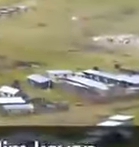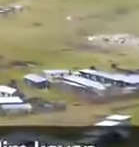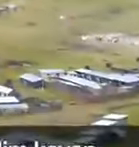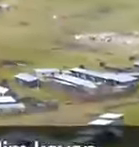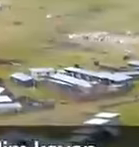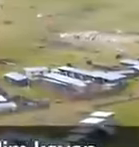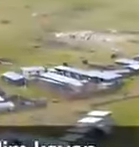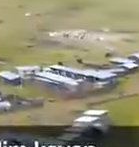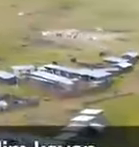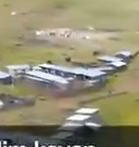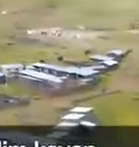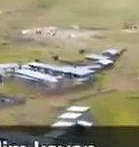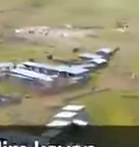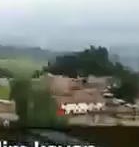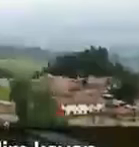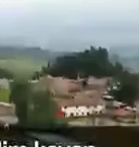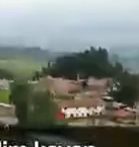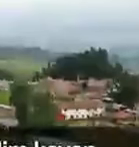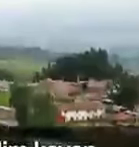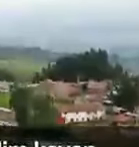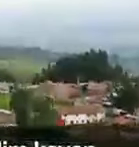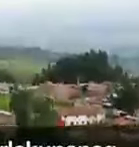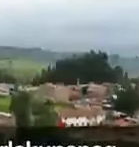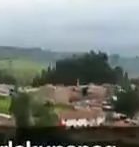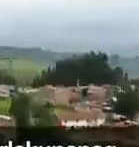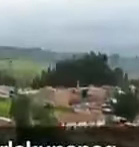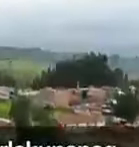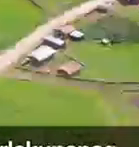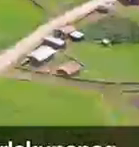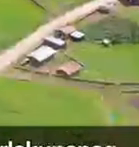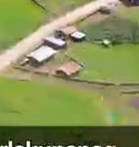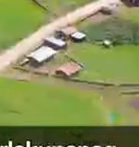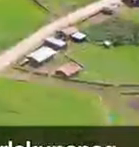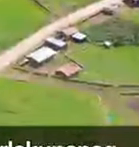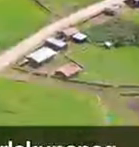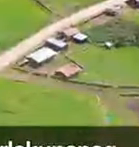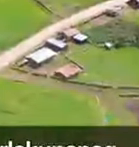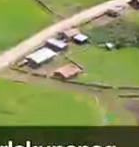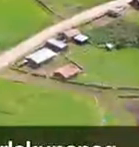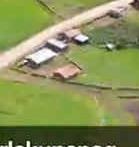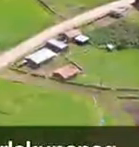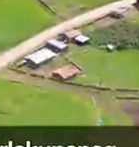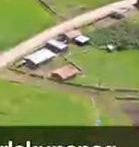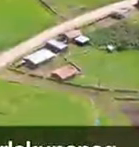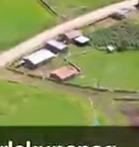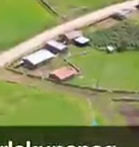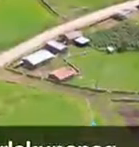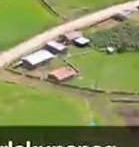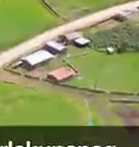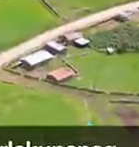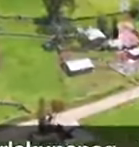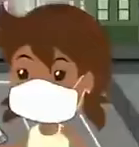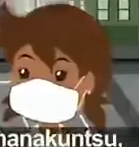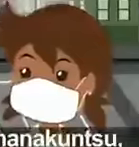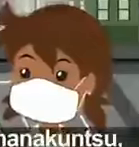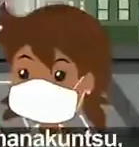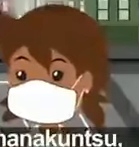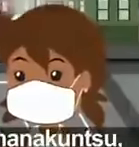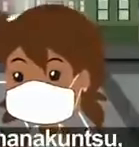Musianghekino, antena kunaka, ajiparlakunapafu.